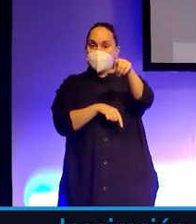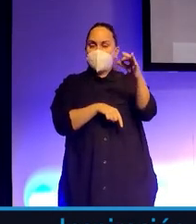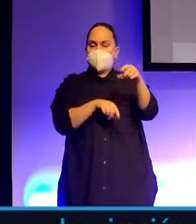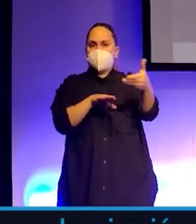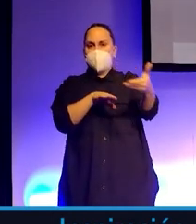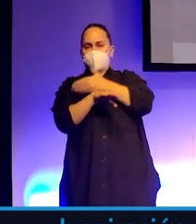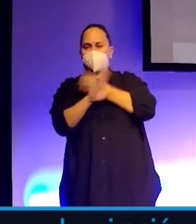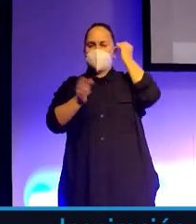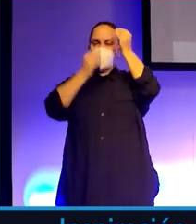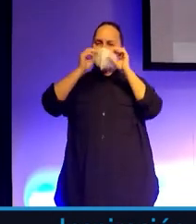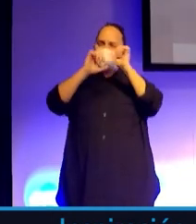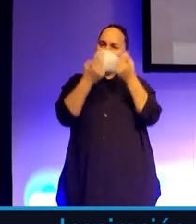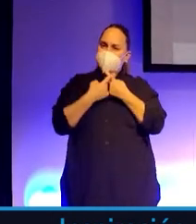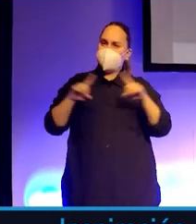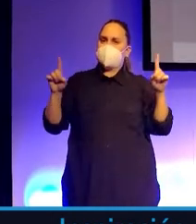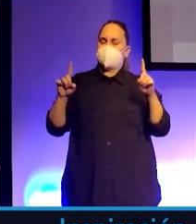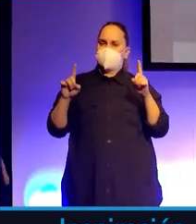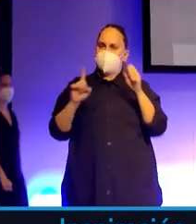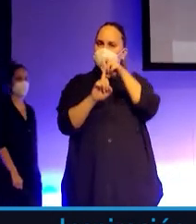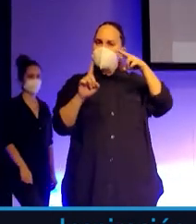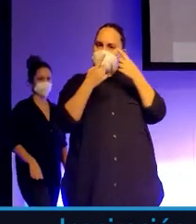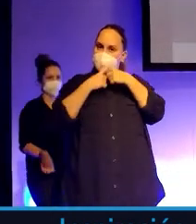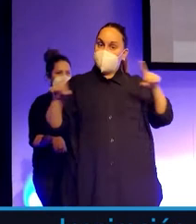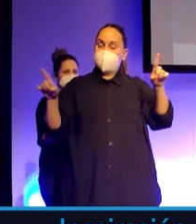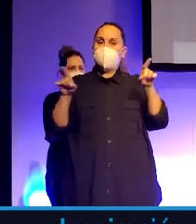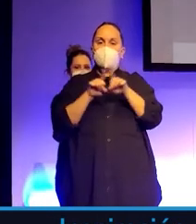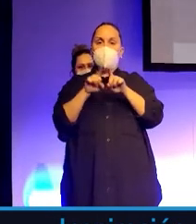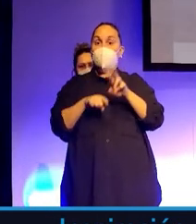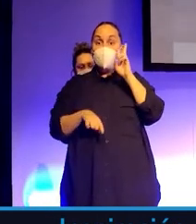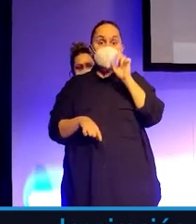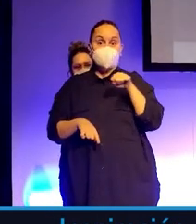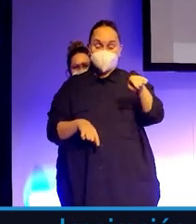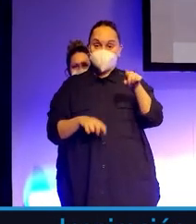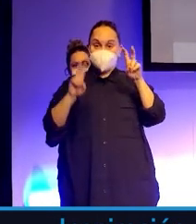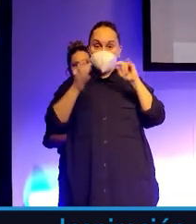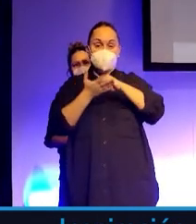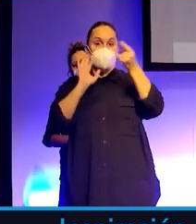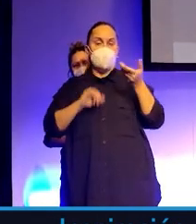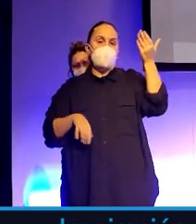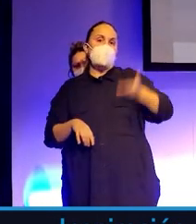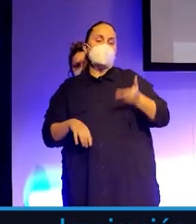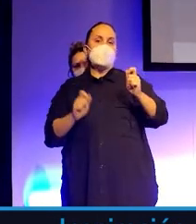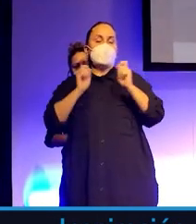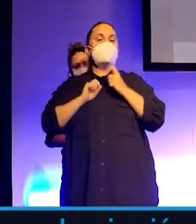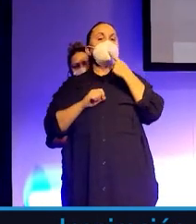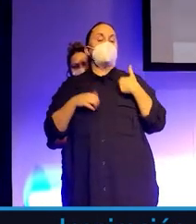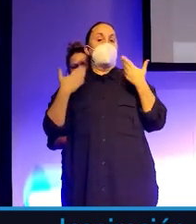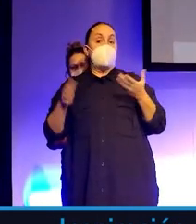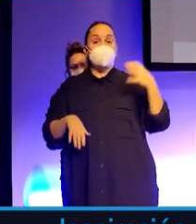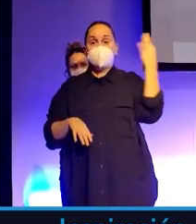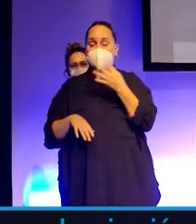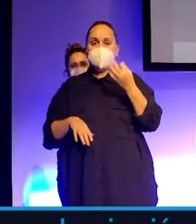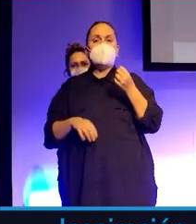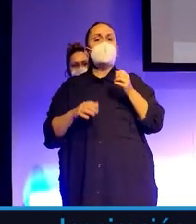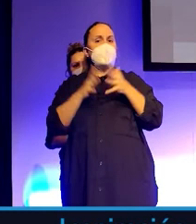repensar y ver desde otra perspectiva. Y esa cara oculta, o mejor dicho, esa cara menos visible, nos dice que tenemos que